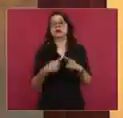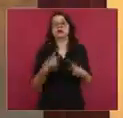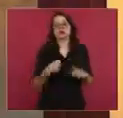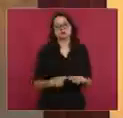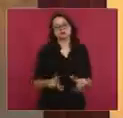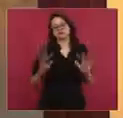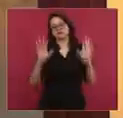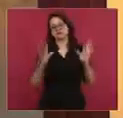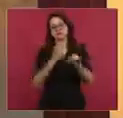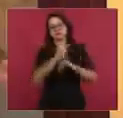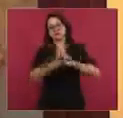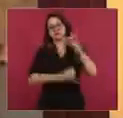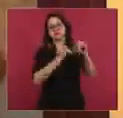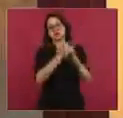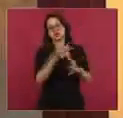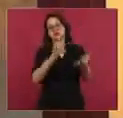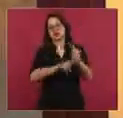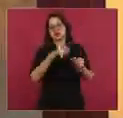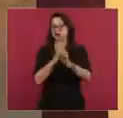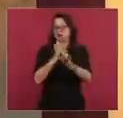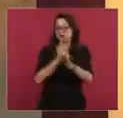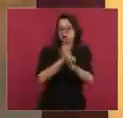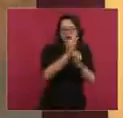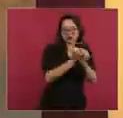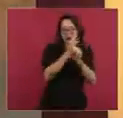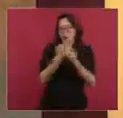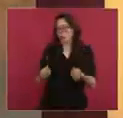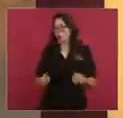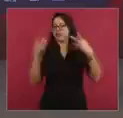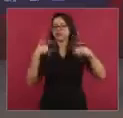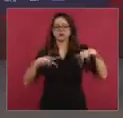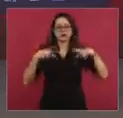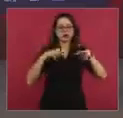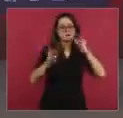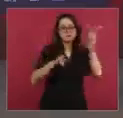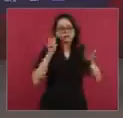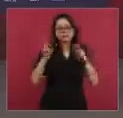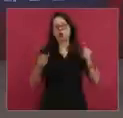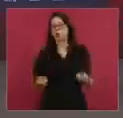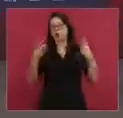rastrear las visitas, las vistas y las interacciones que existen en internet.